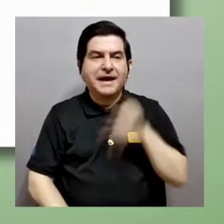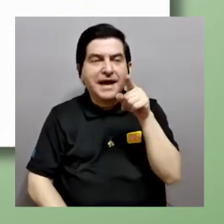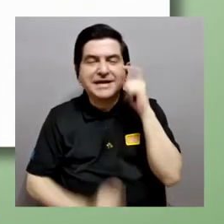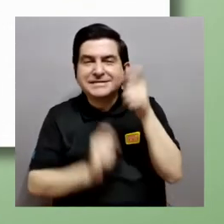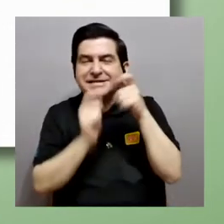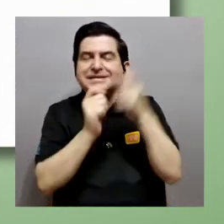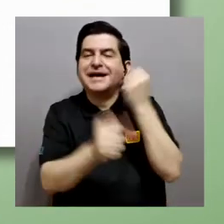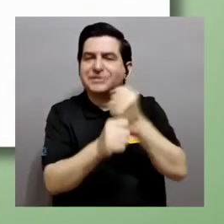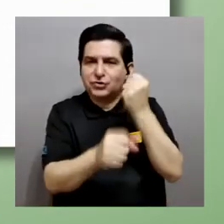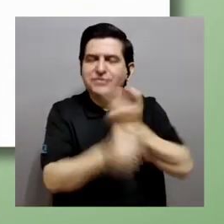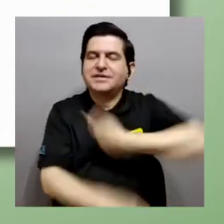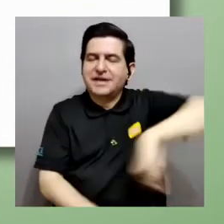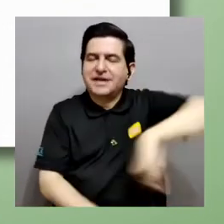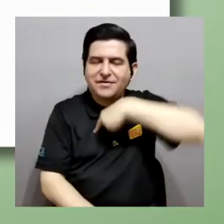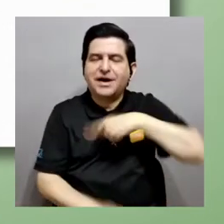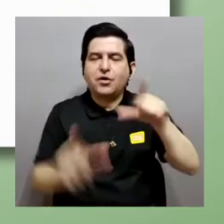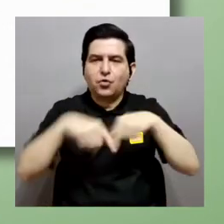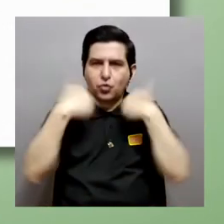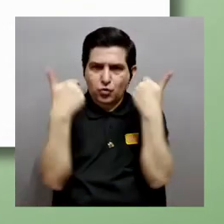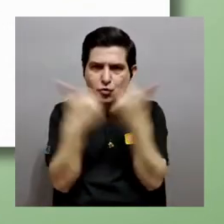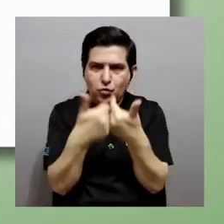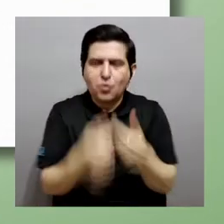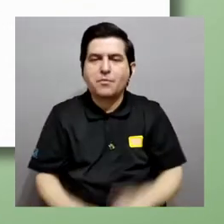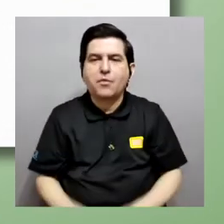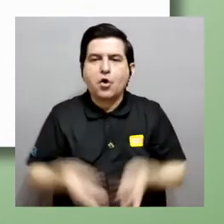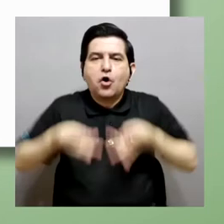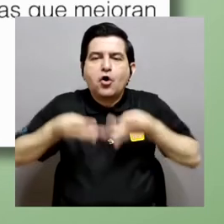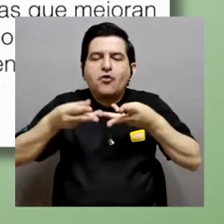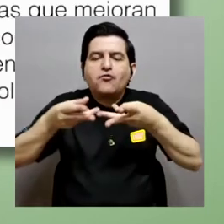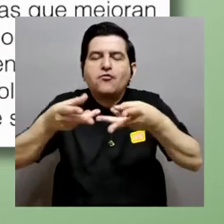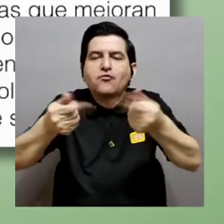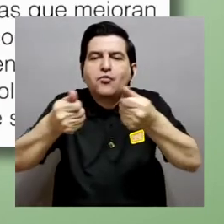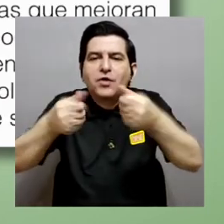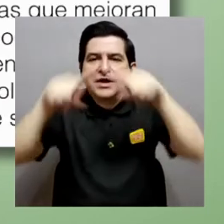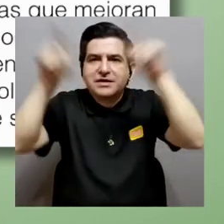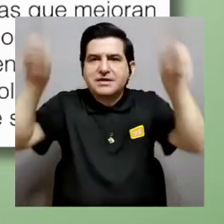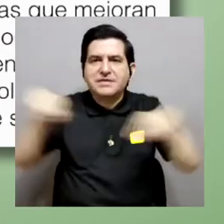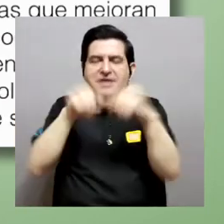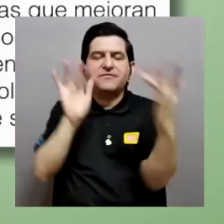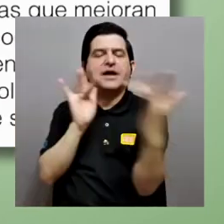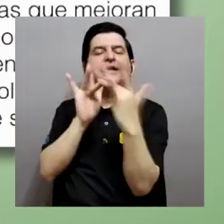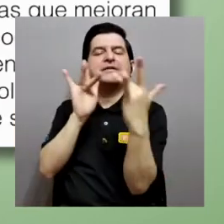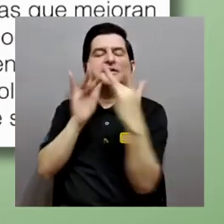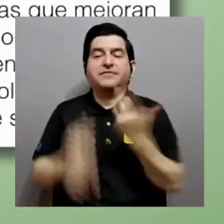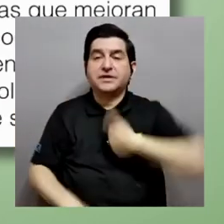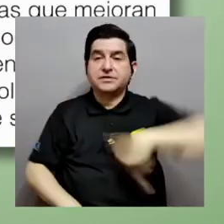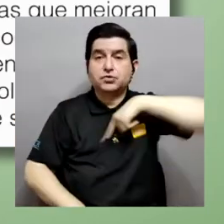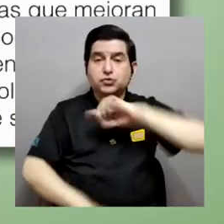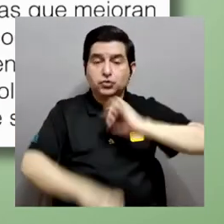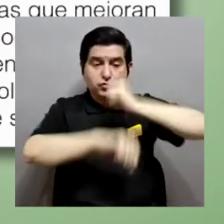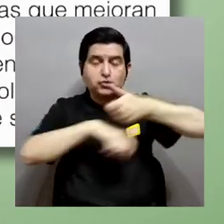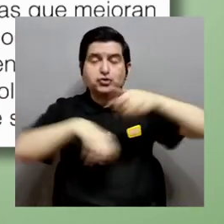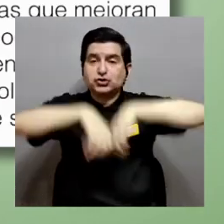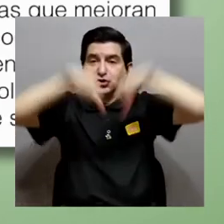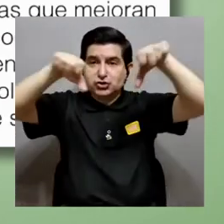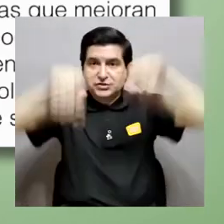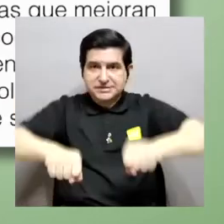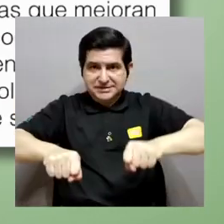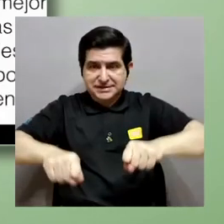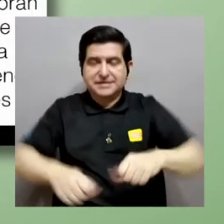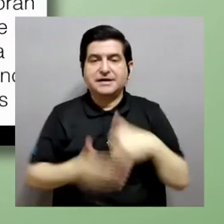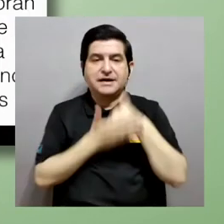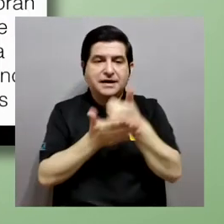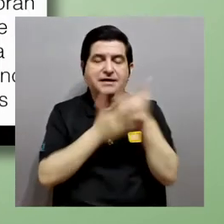Y ese precisamente es el trabajo que hacemos en el grupo de Fluid Interfaces. Nosotros creamos sistemas que